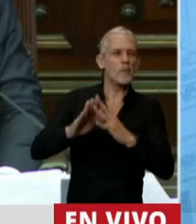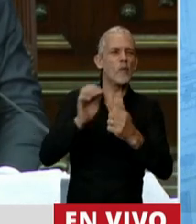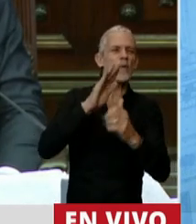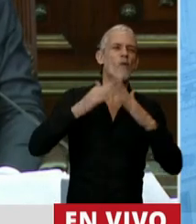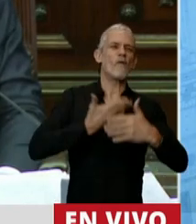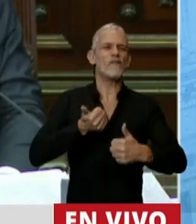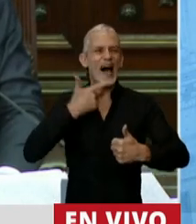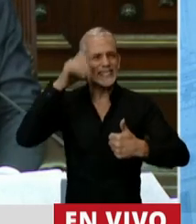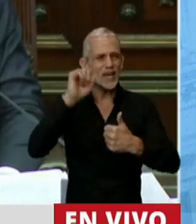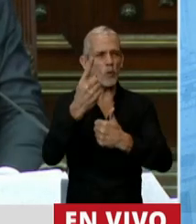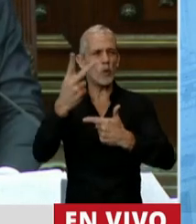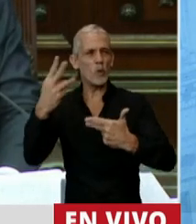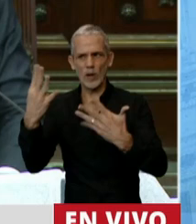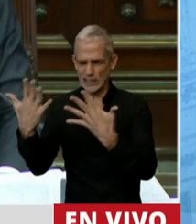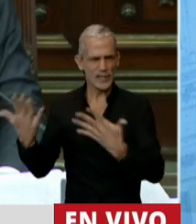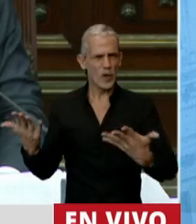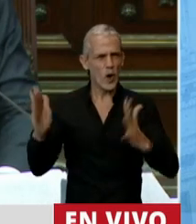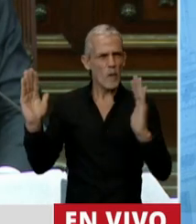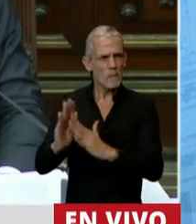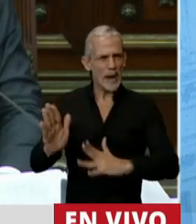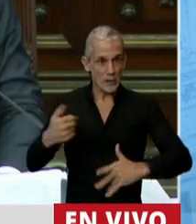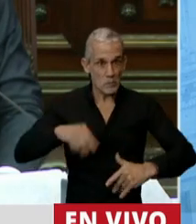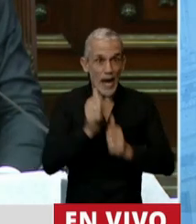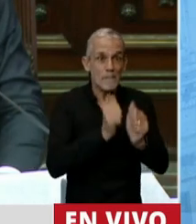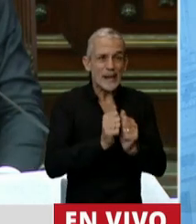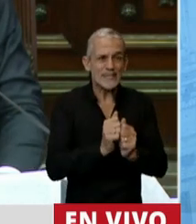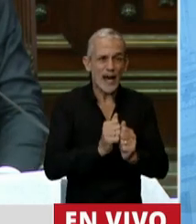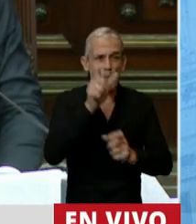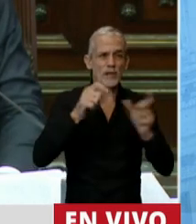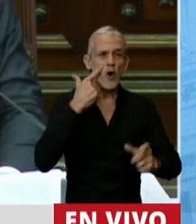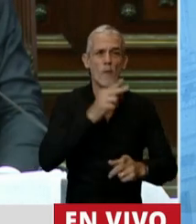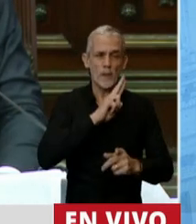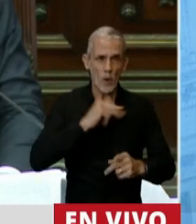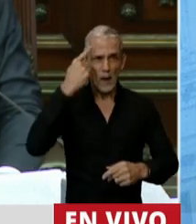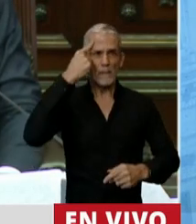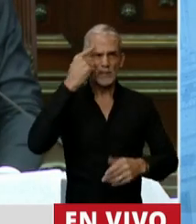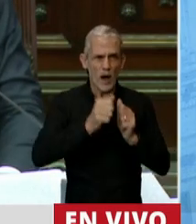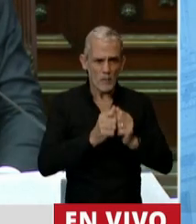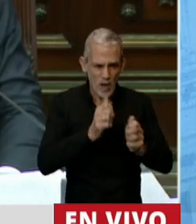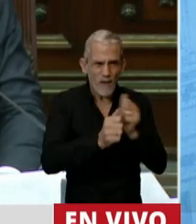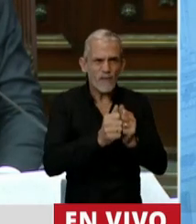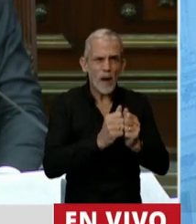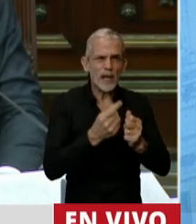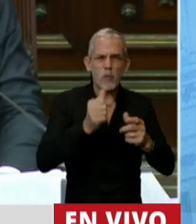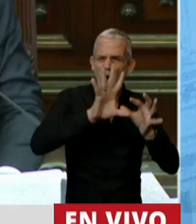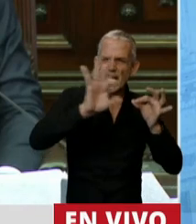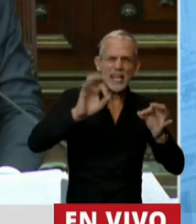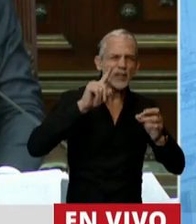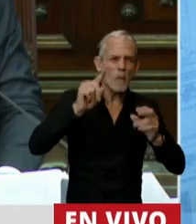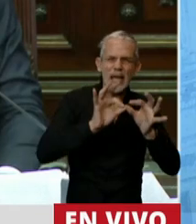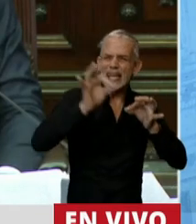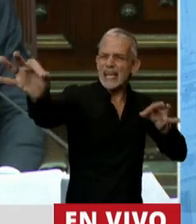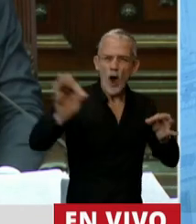grandes ciudades? ¿Cuántos empresarios y empresarias han pensado que quizás si tenían su fábrica a 500 o a 1.000